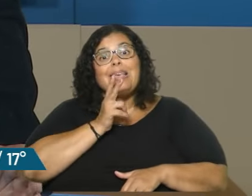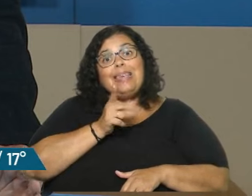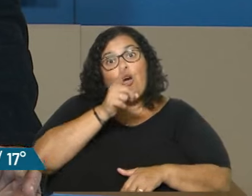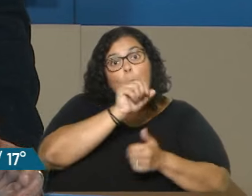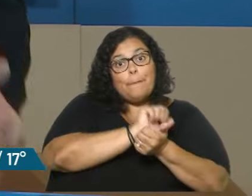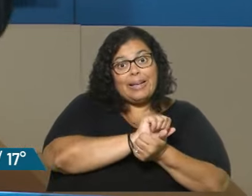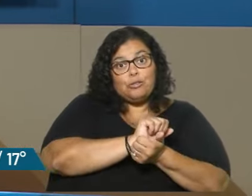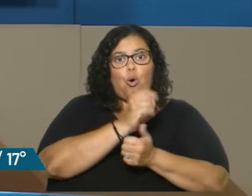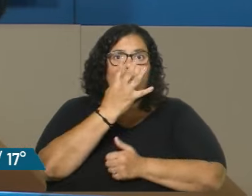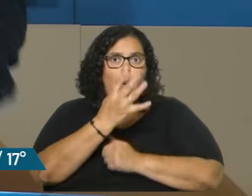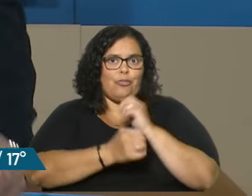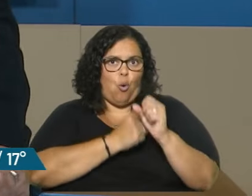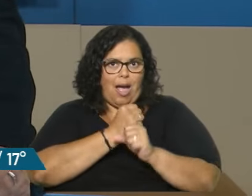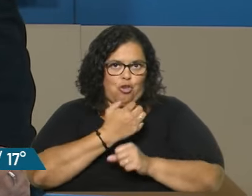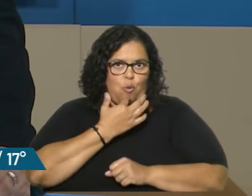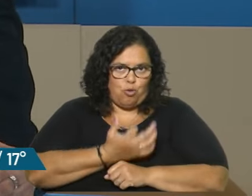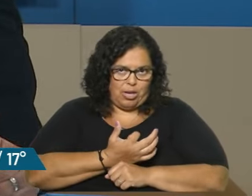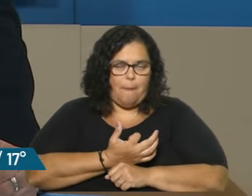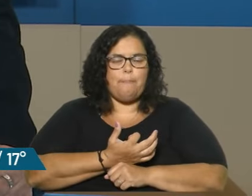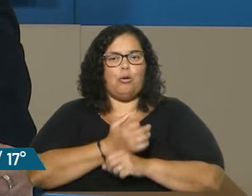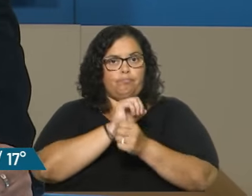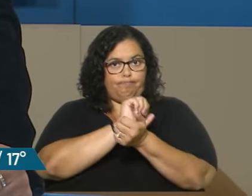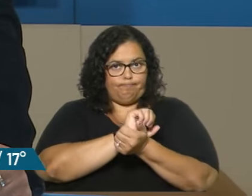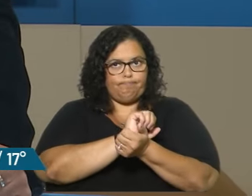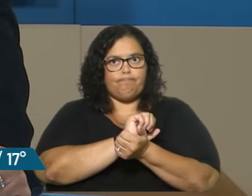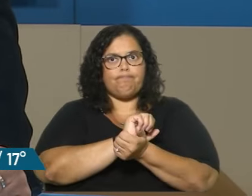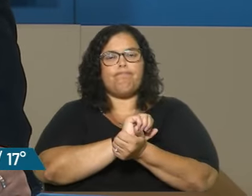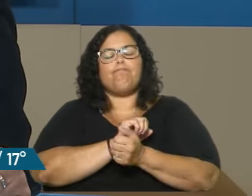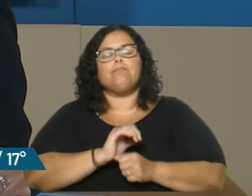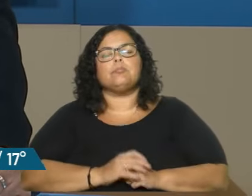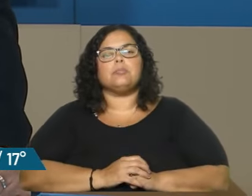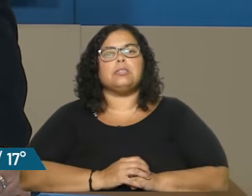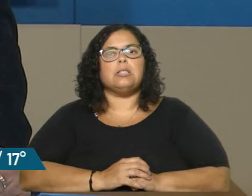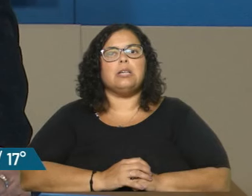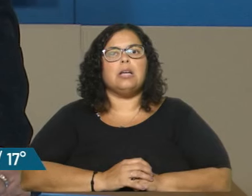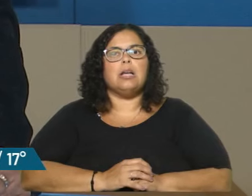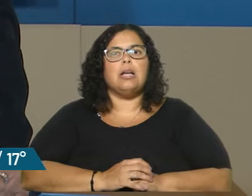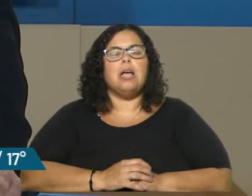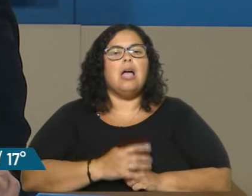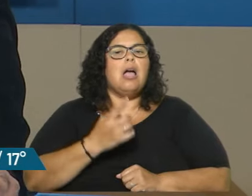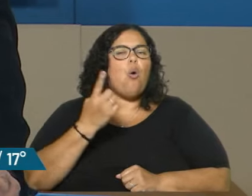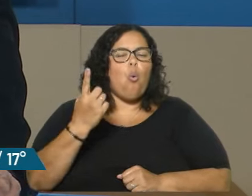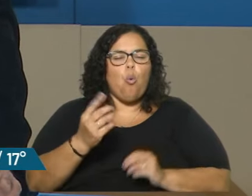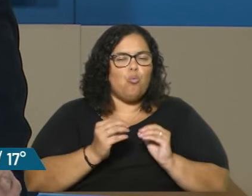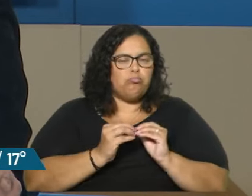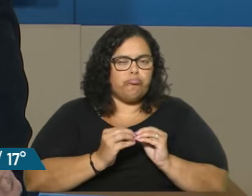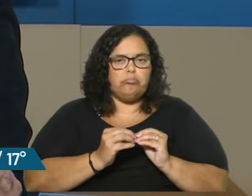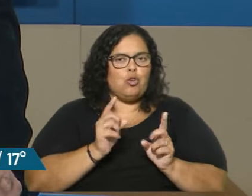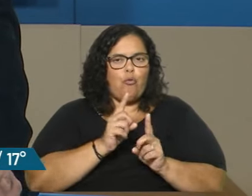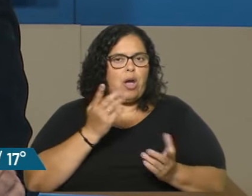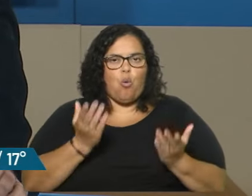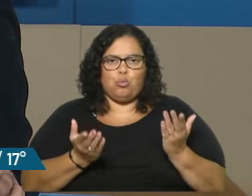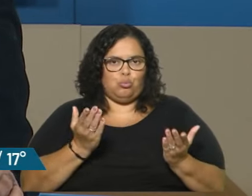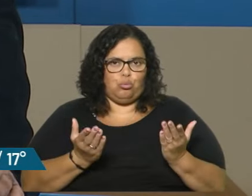años, cuatro años, es el caso de Sergio Mastandrea, el hijo de Adrián Mastandrea, que por una cuestión totalmente injusta,